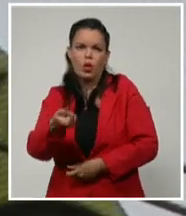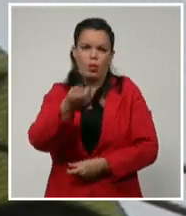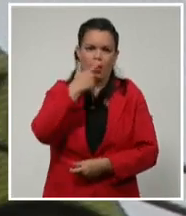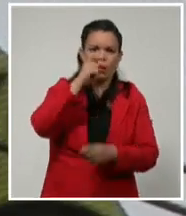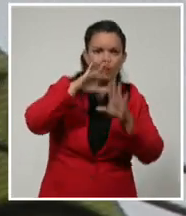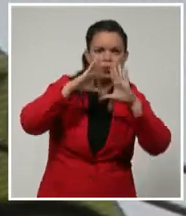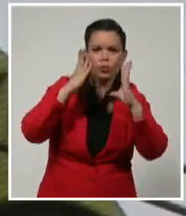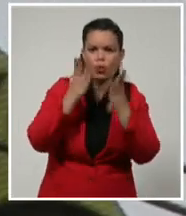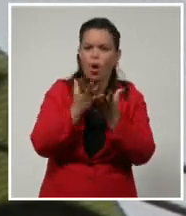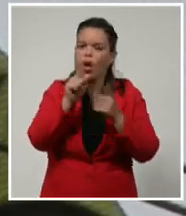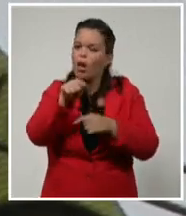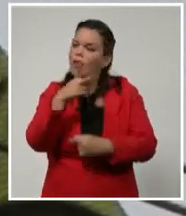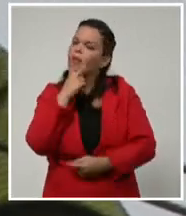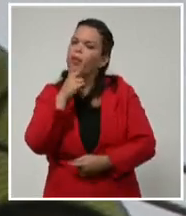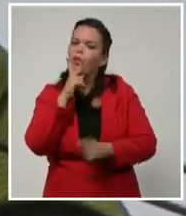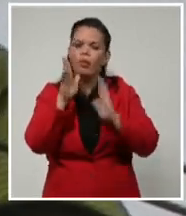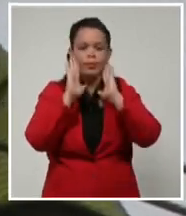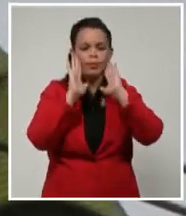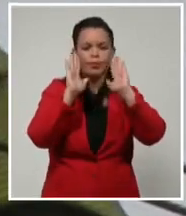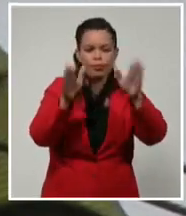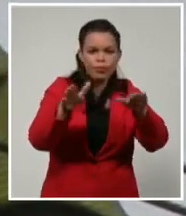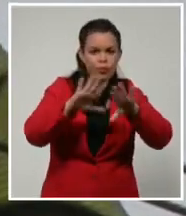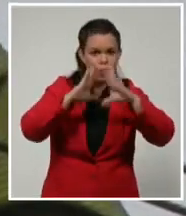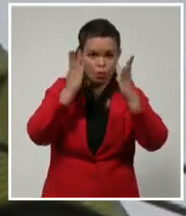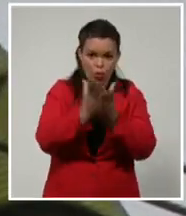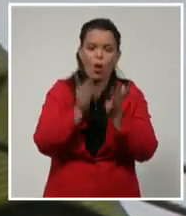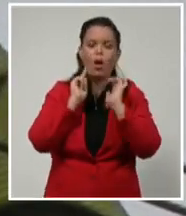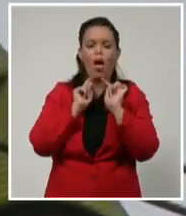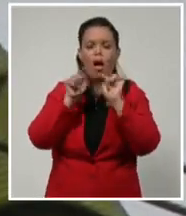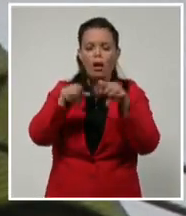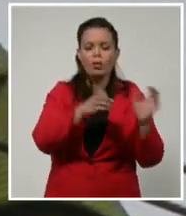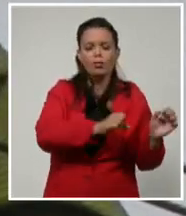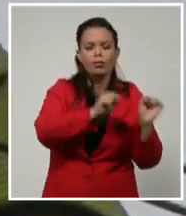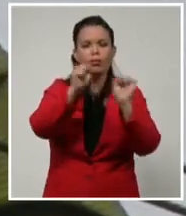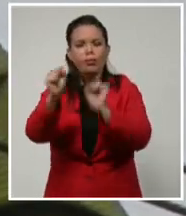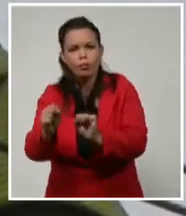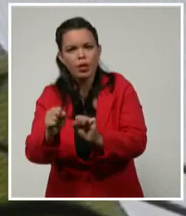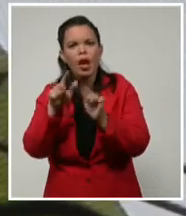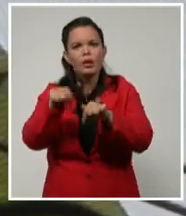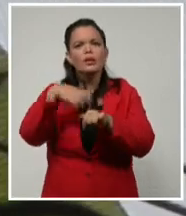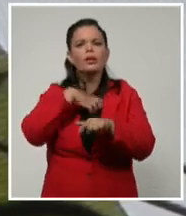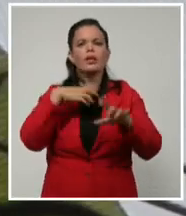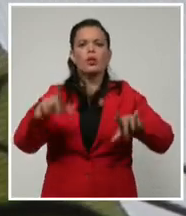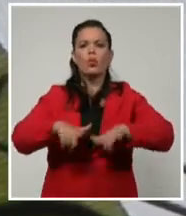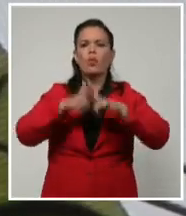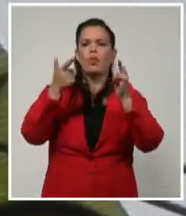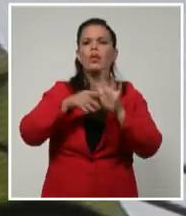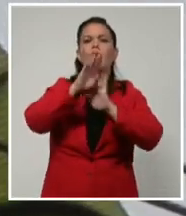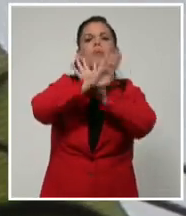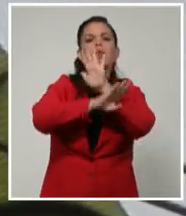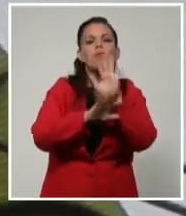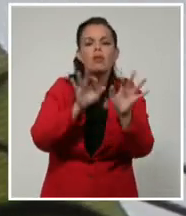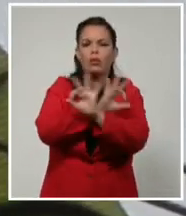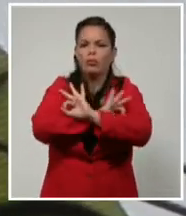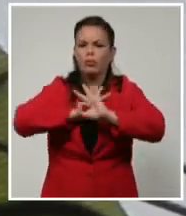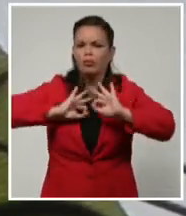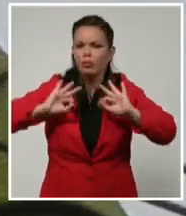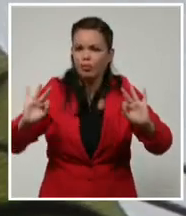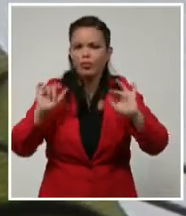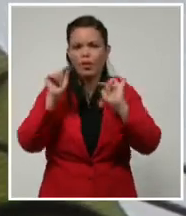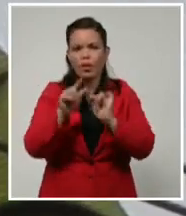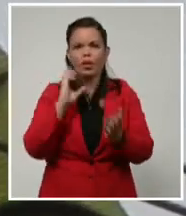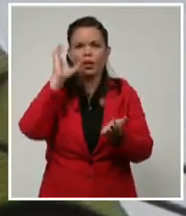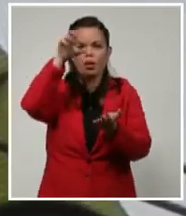trabajadores también, al manejo de esos pacientes, y por supuesto se están adoptando las medidas de desinfección en este centro